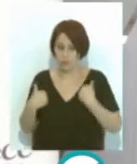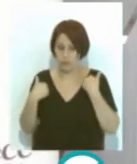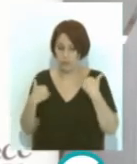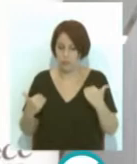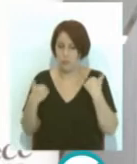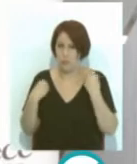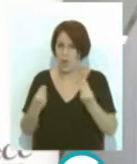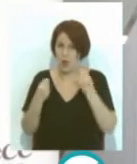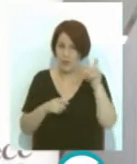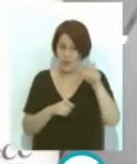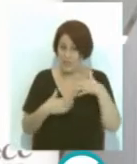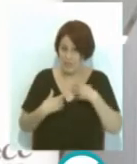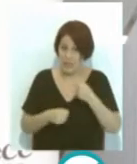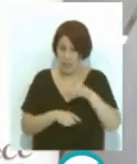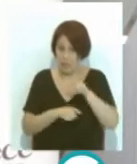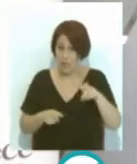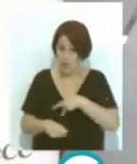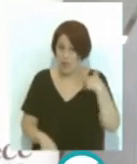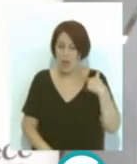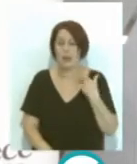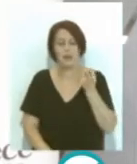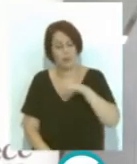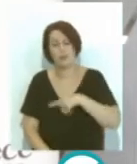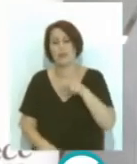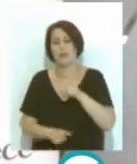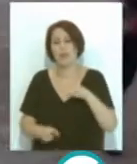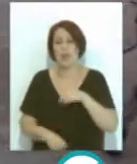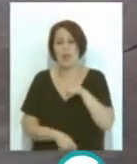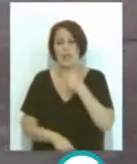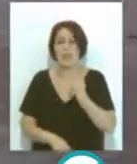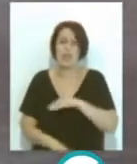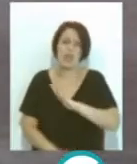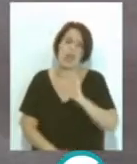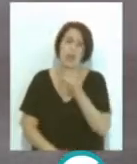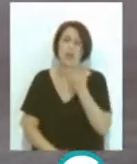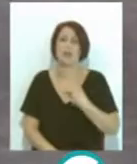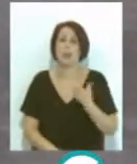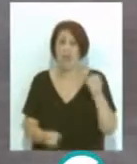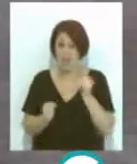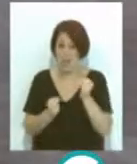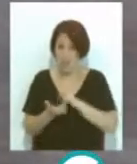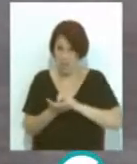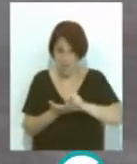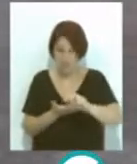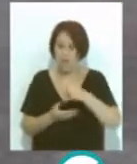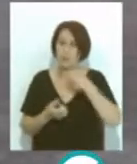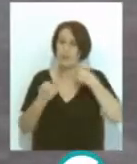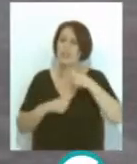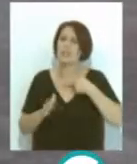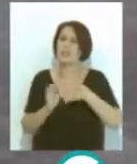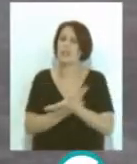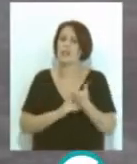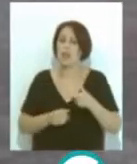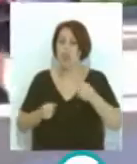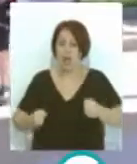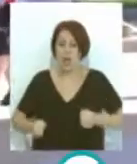personas sanas de la población y en este caso en supervivientes de cáncer. El Nordic Walking es una práctica que consiste en andar con